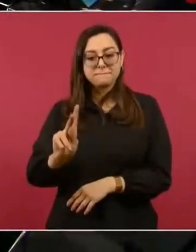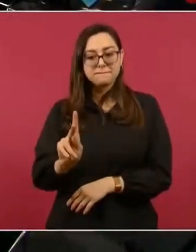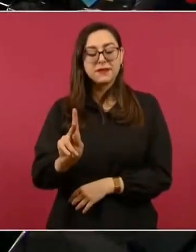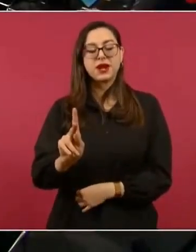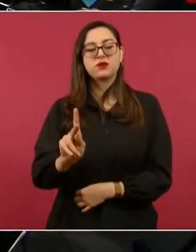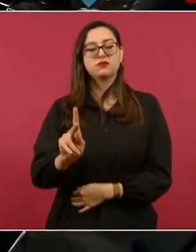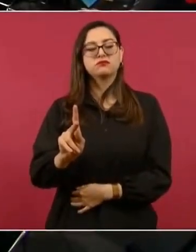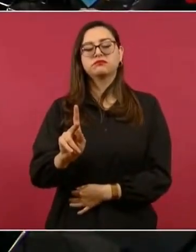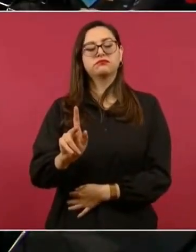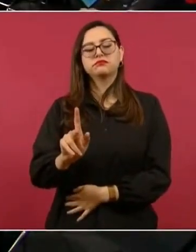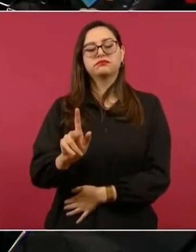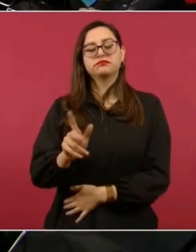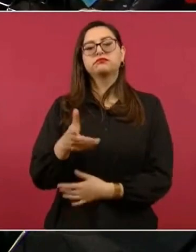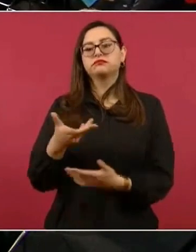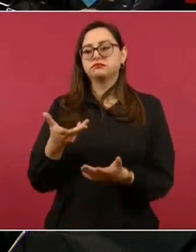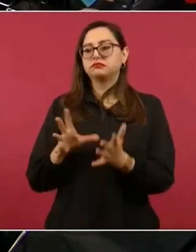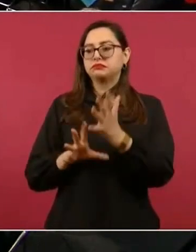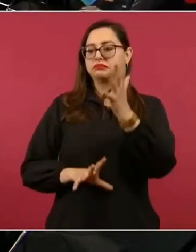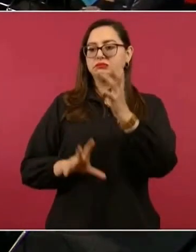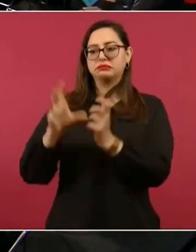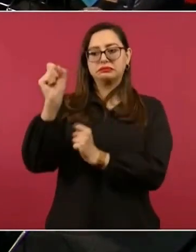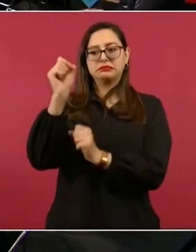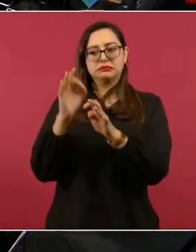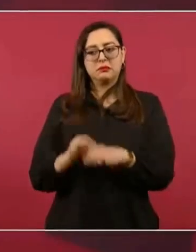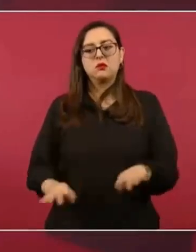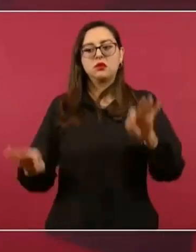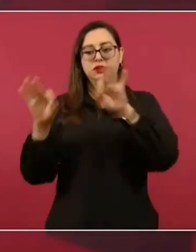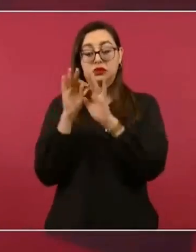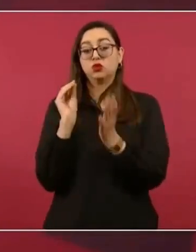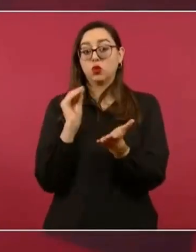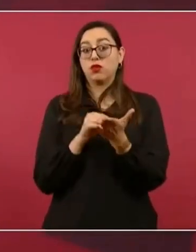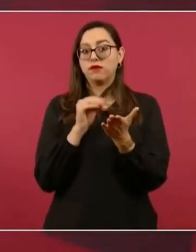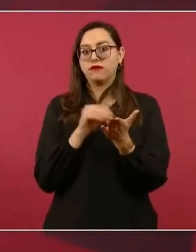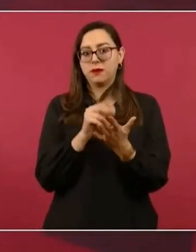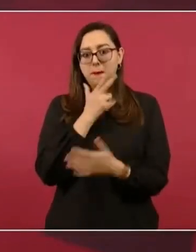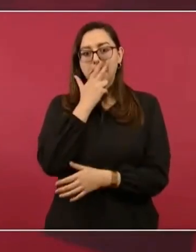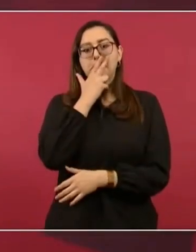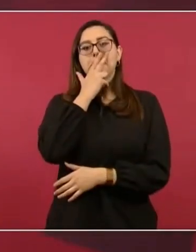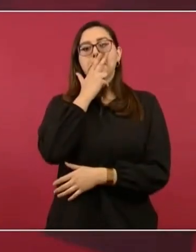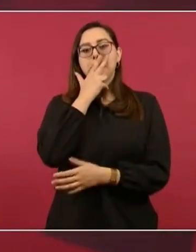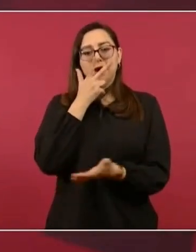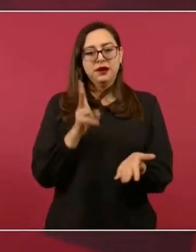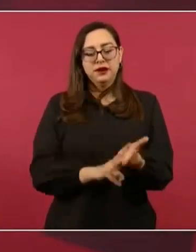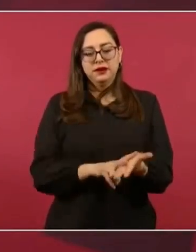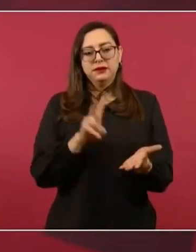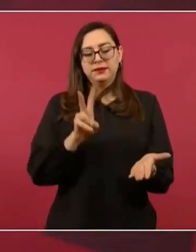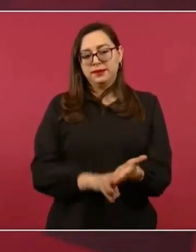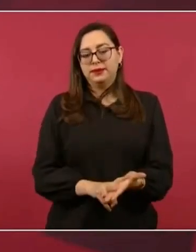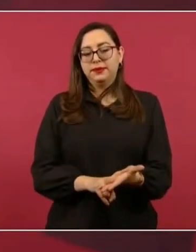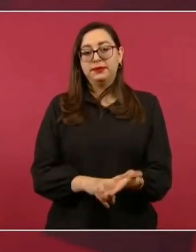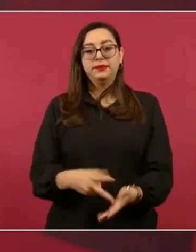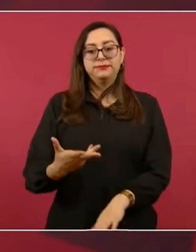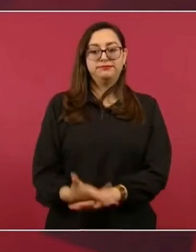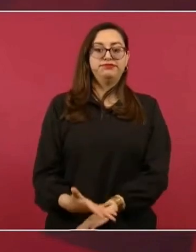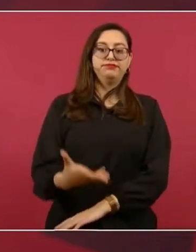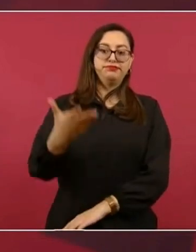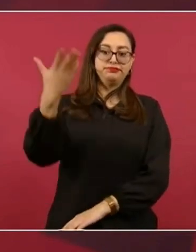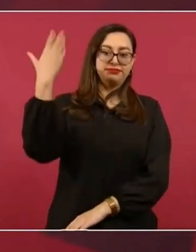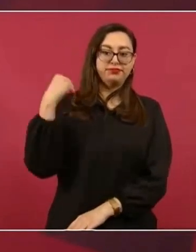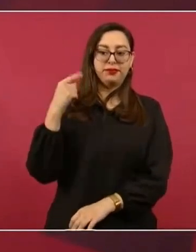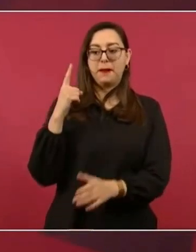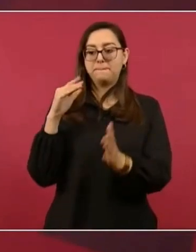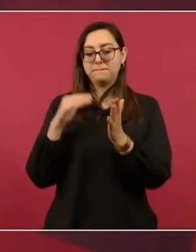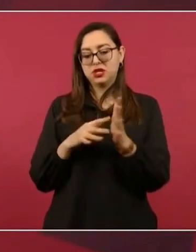que se escribió por los constituyentes de